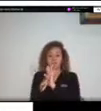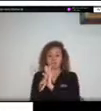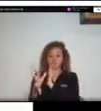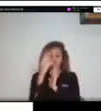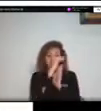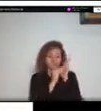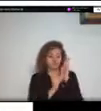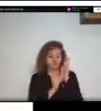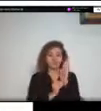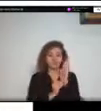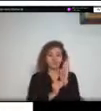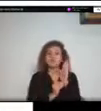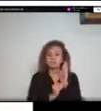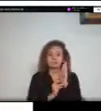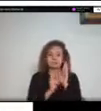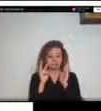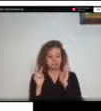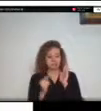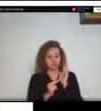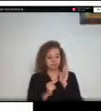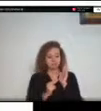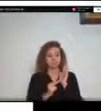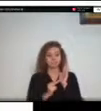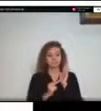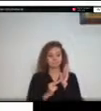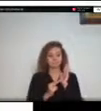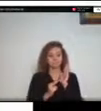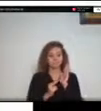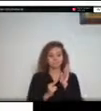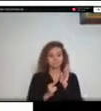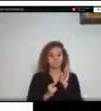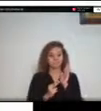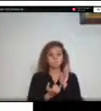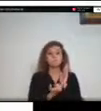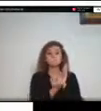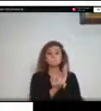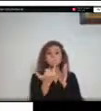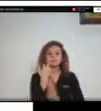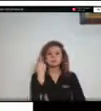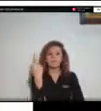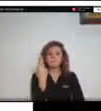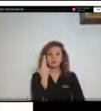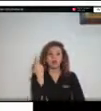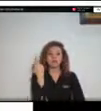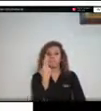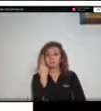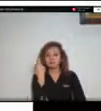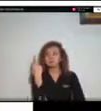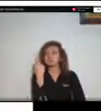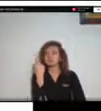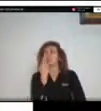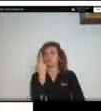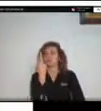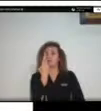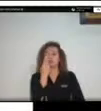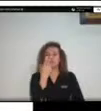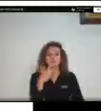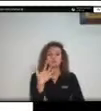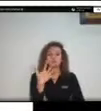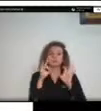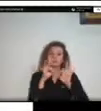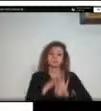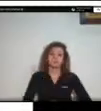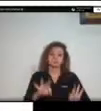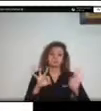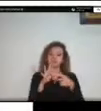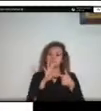tenemos que dentro para determinar la recurrencia y la frecuencia era necesario vincularlo a un periodo